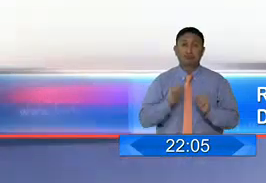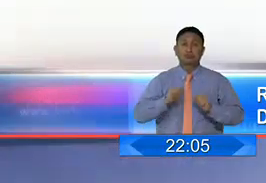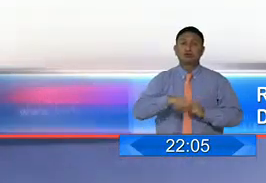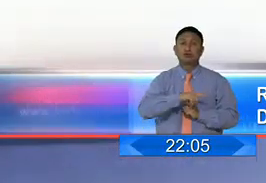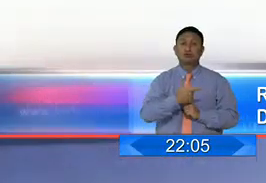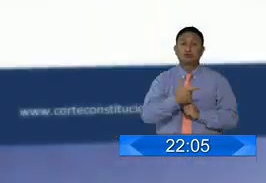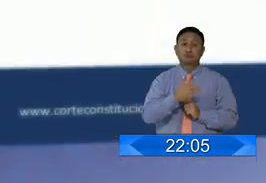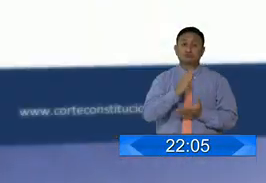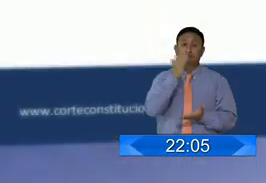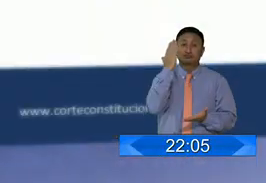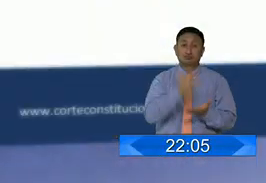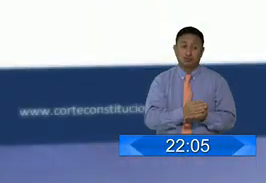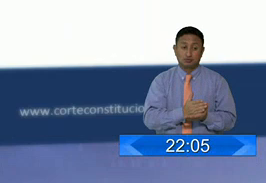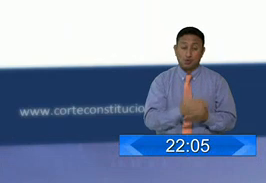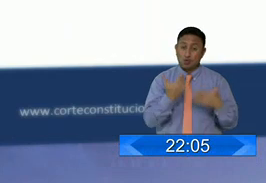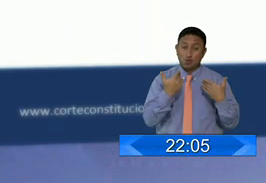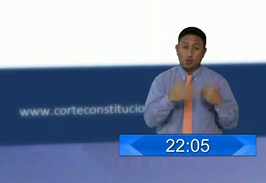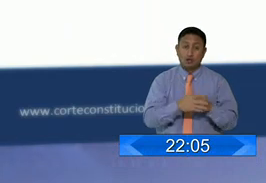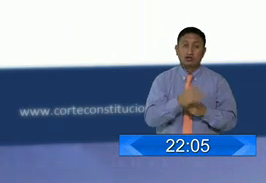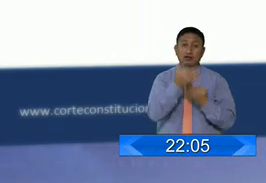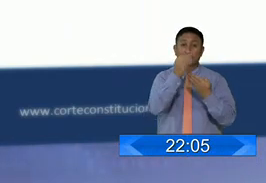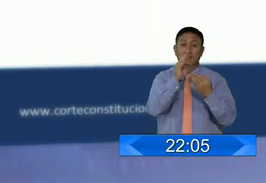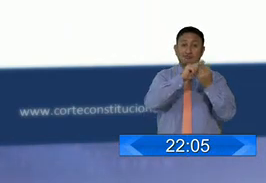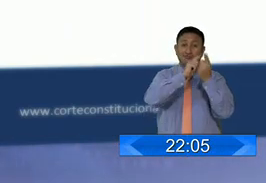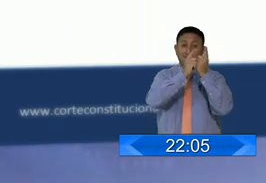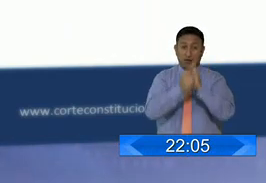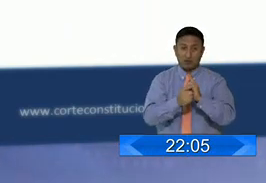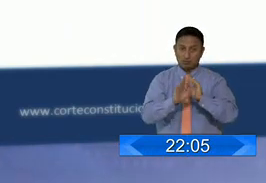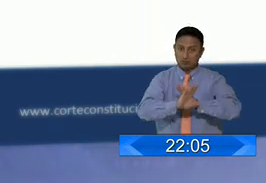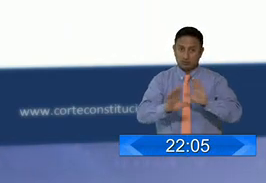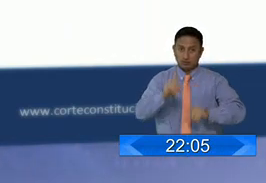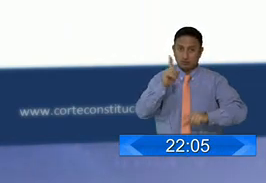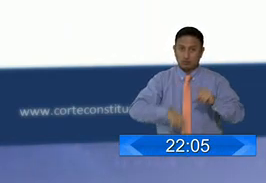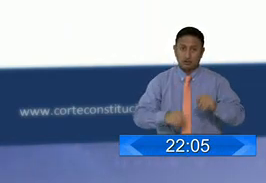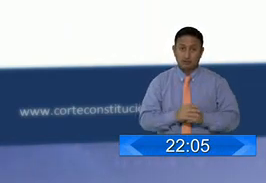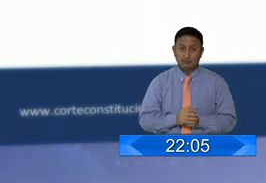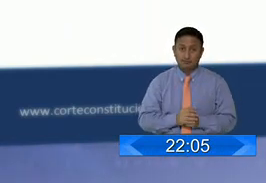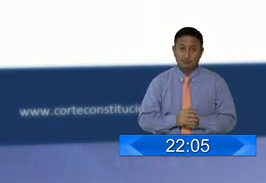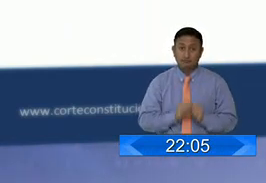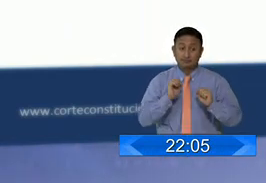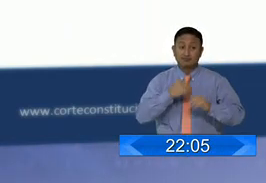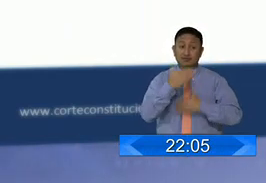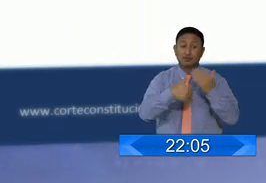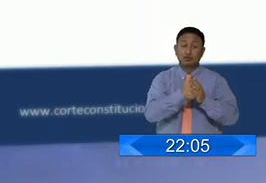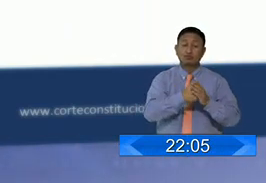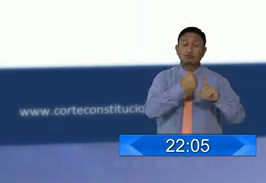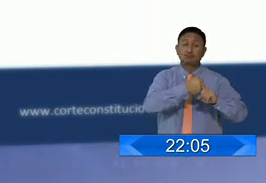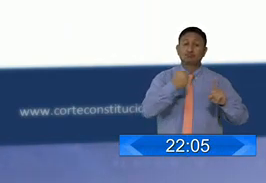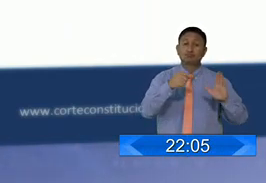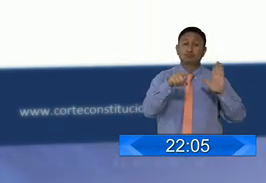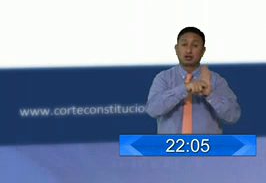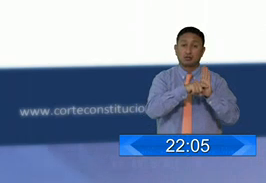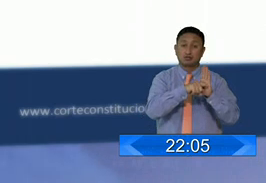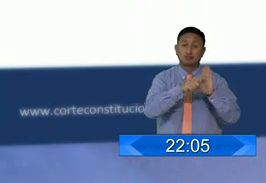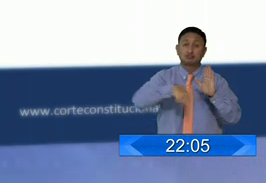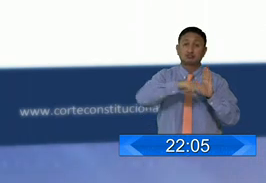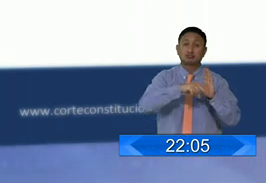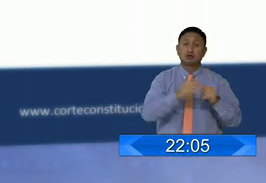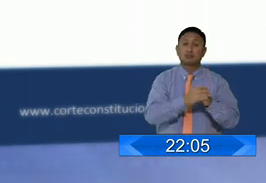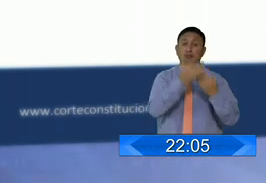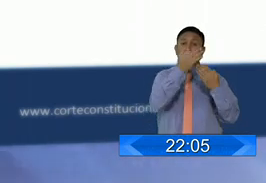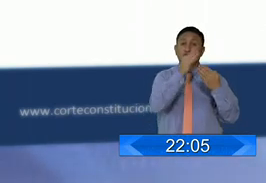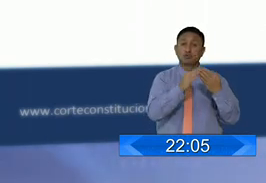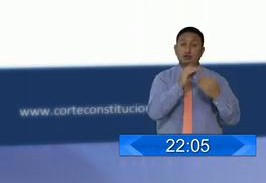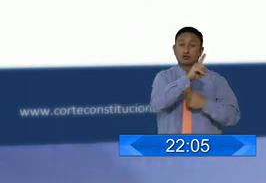suspendan y se abstengan de realizar modificaciones presupuestarias que puedan tener un impacto negativo en el presupuesto de las